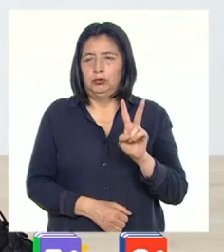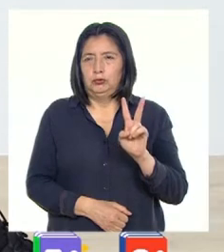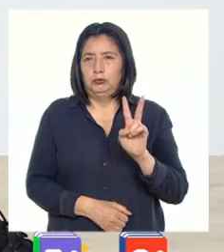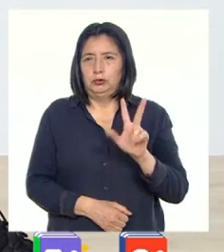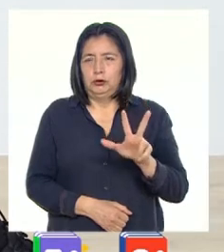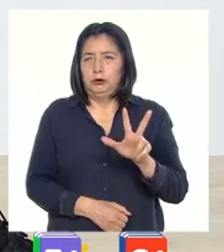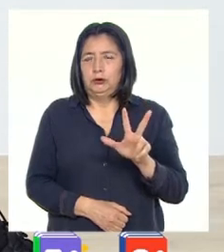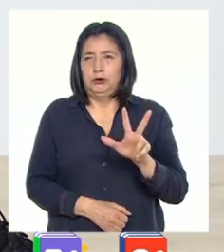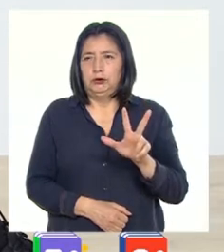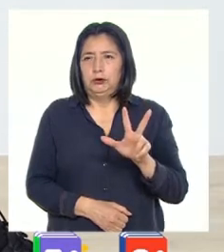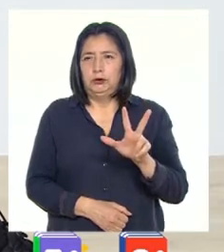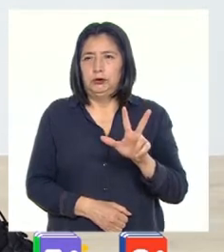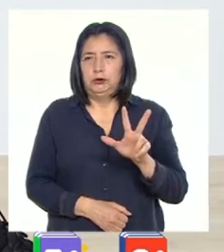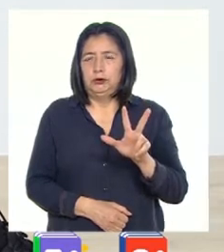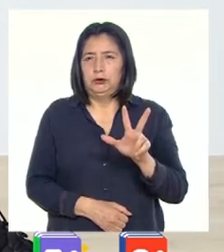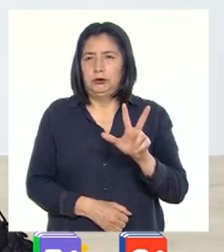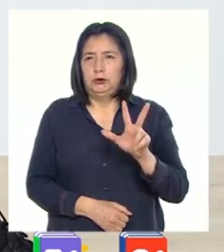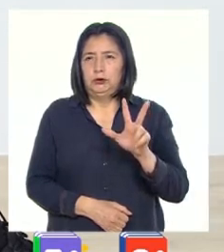Tres.